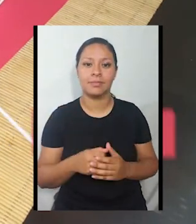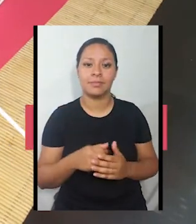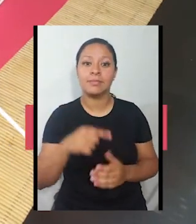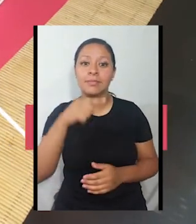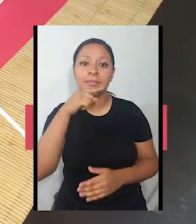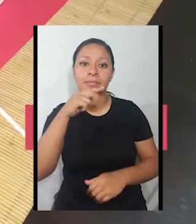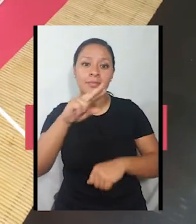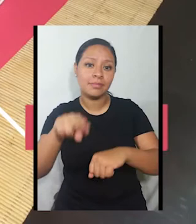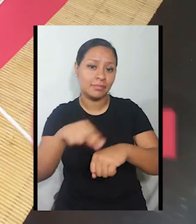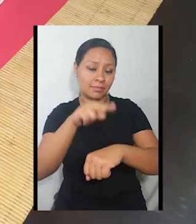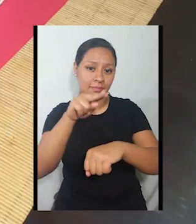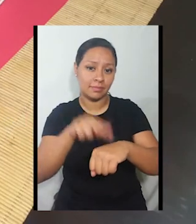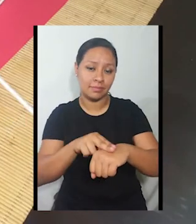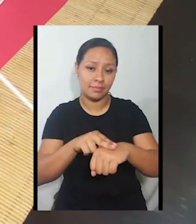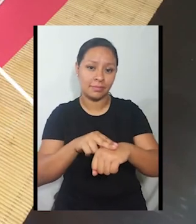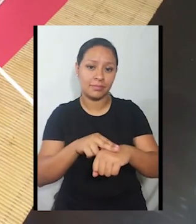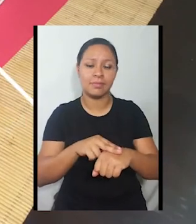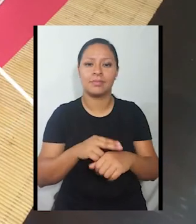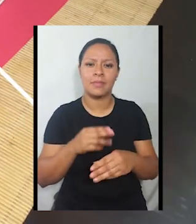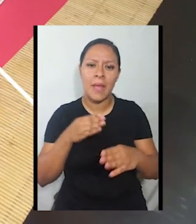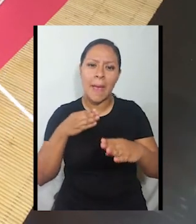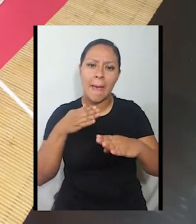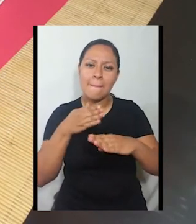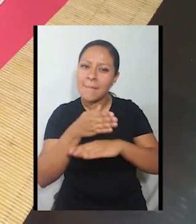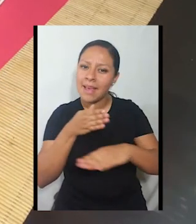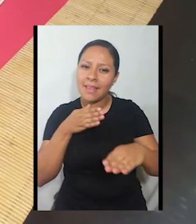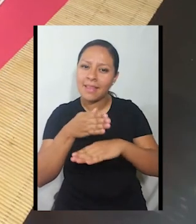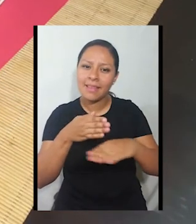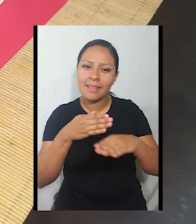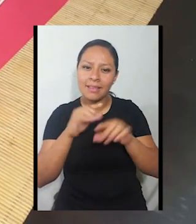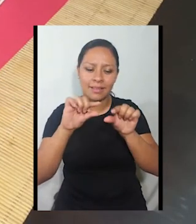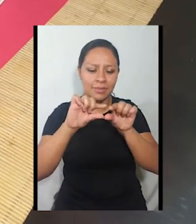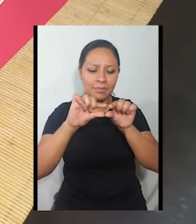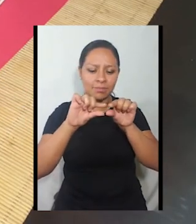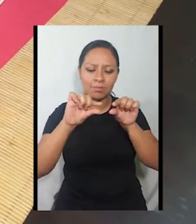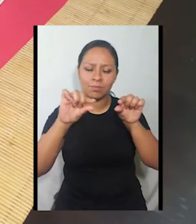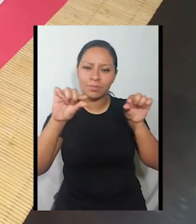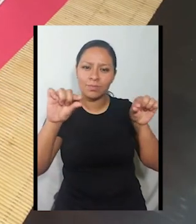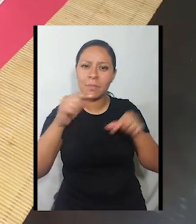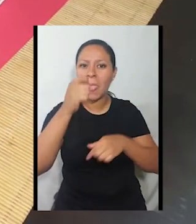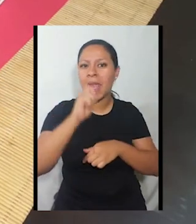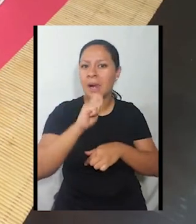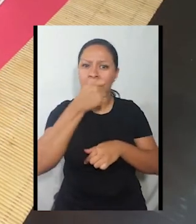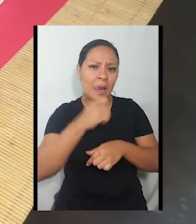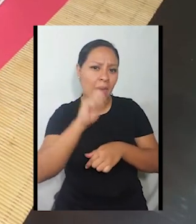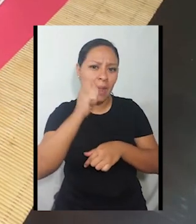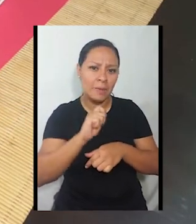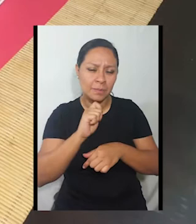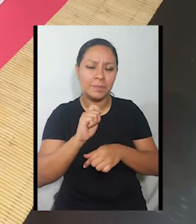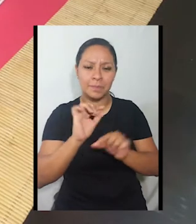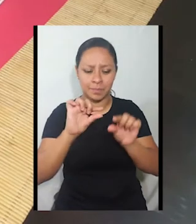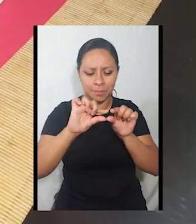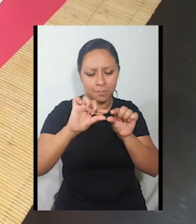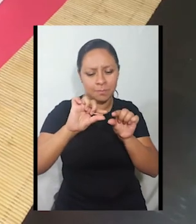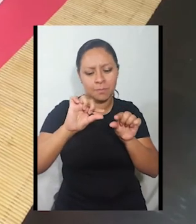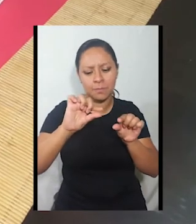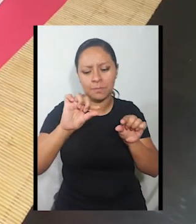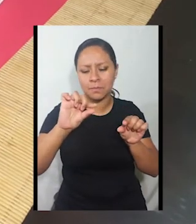Un lápiz carbón. Palillos. Pueden utilizar palillos para paletas, como los que yo utilizo.